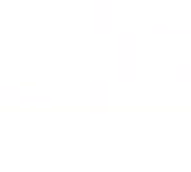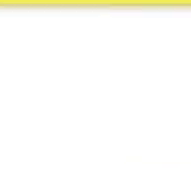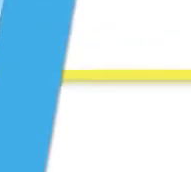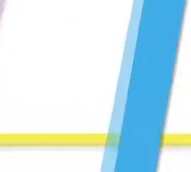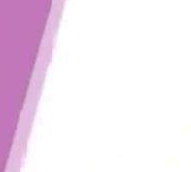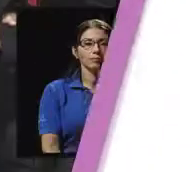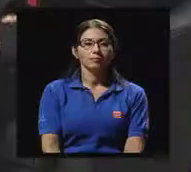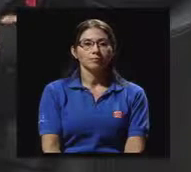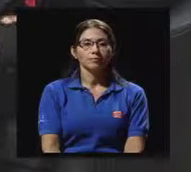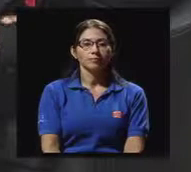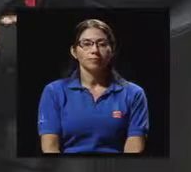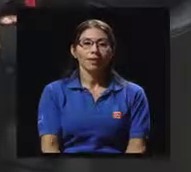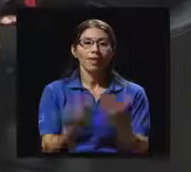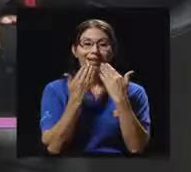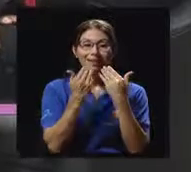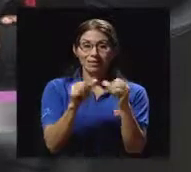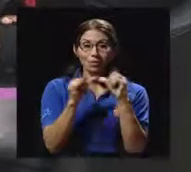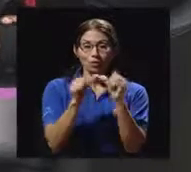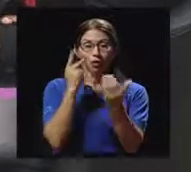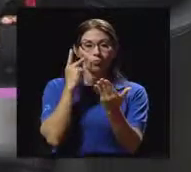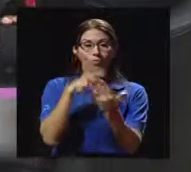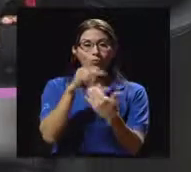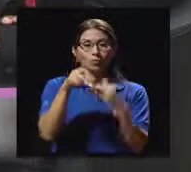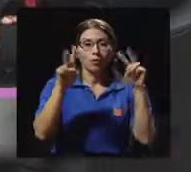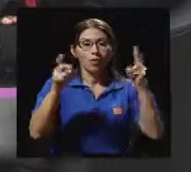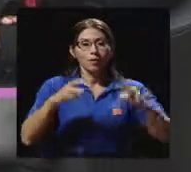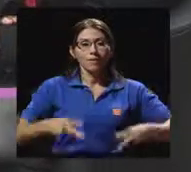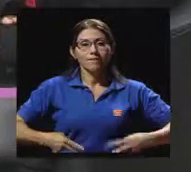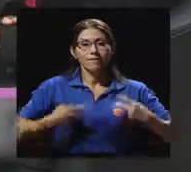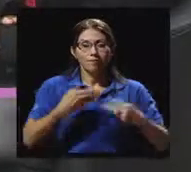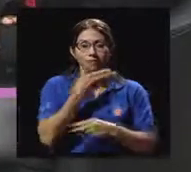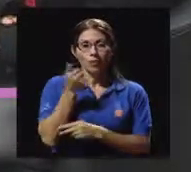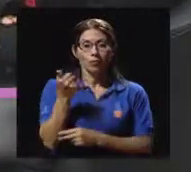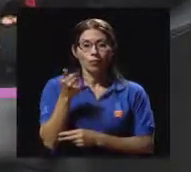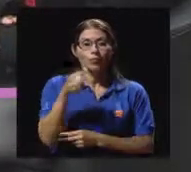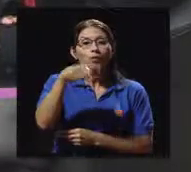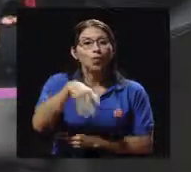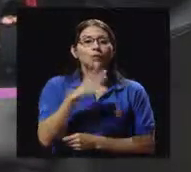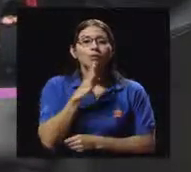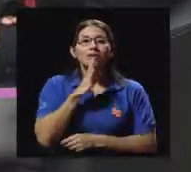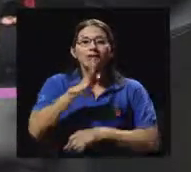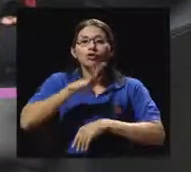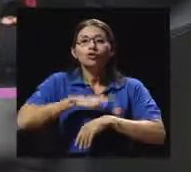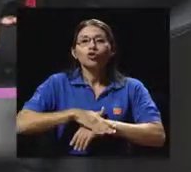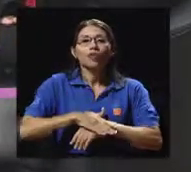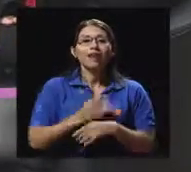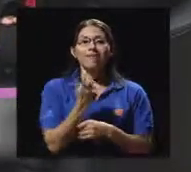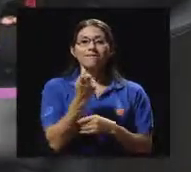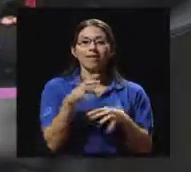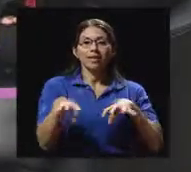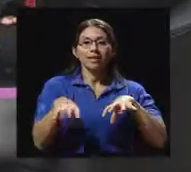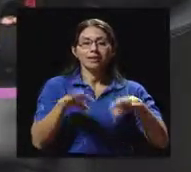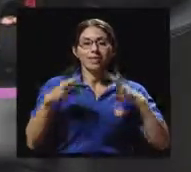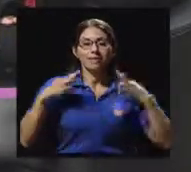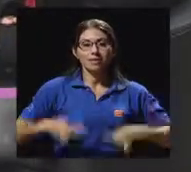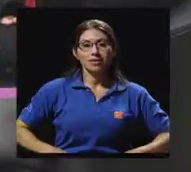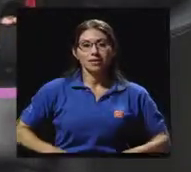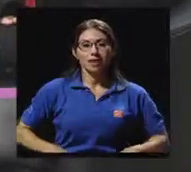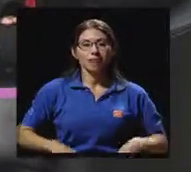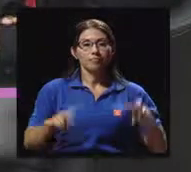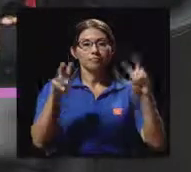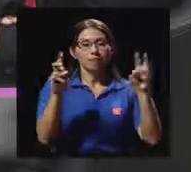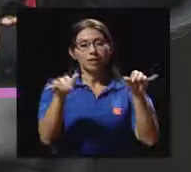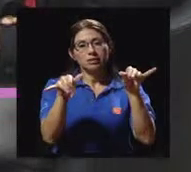Gracias por continuar Convivir Mejor. Estamos hoy hablando sobre la inactividad física, el sedentarismo